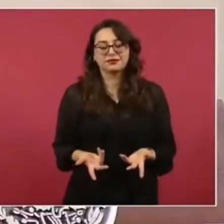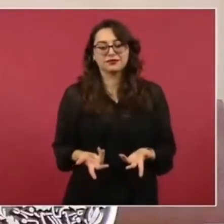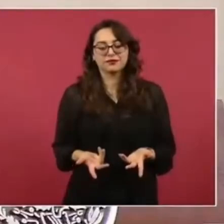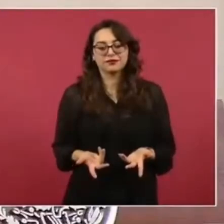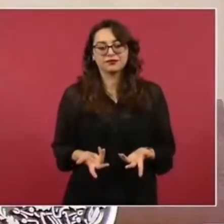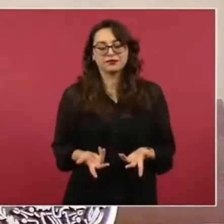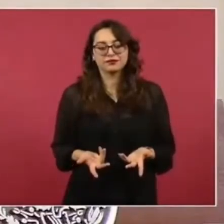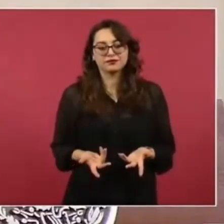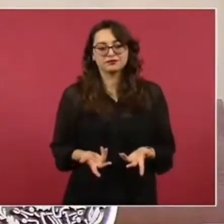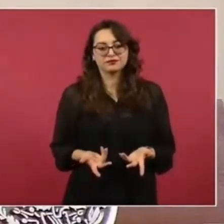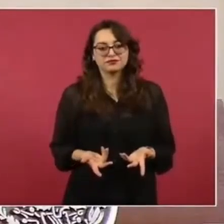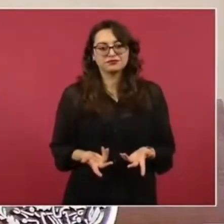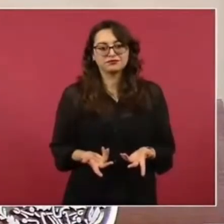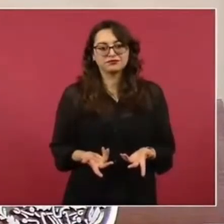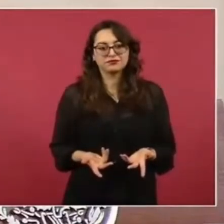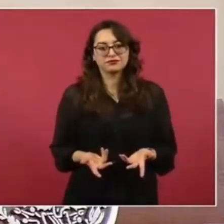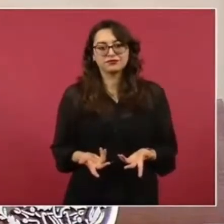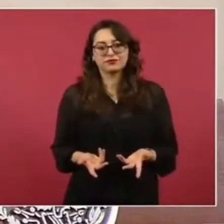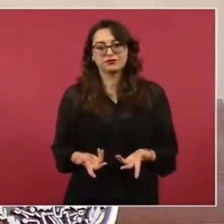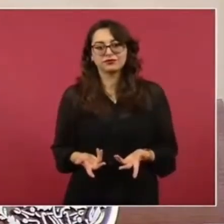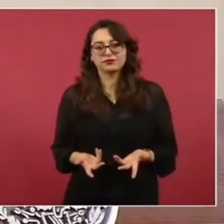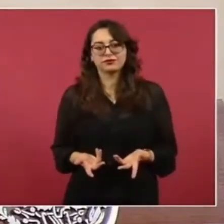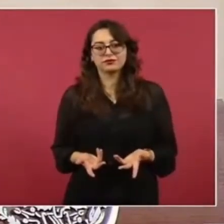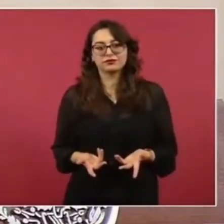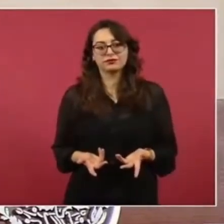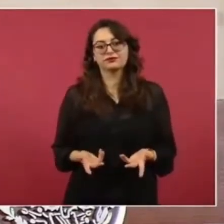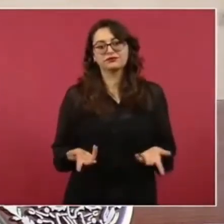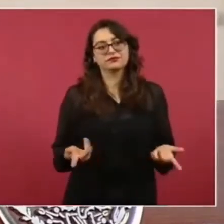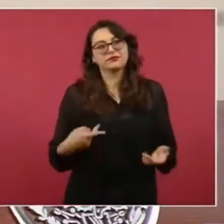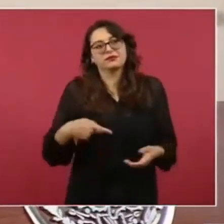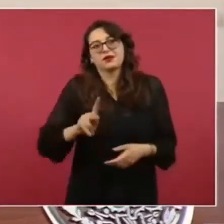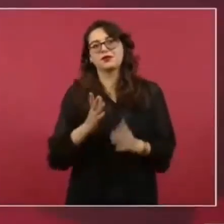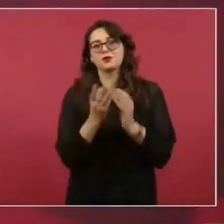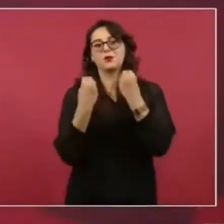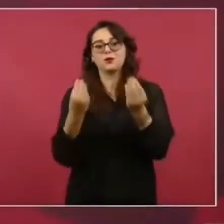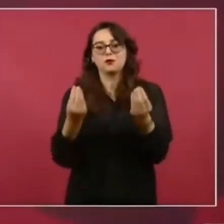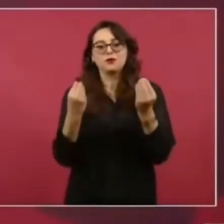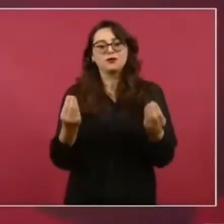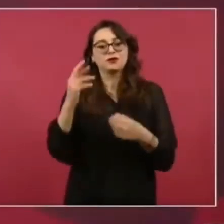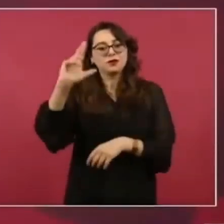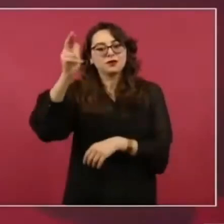se convirtió en una gran nación Estados Unidos?